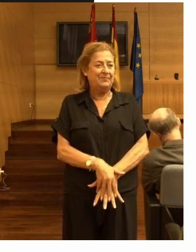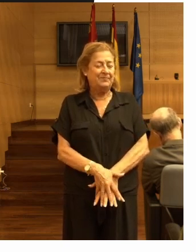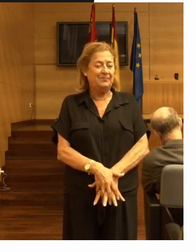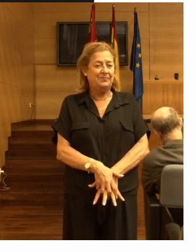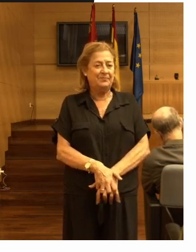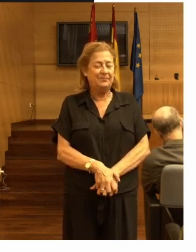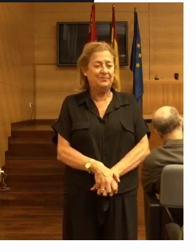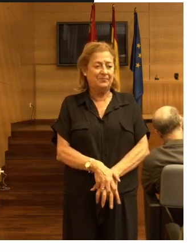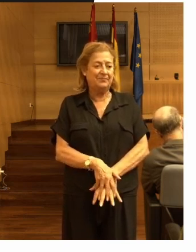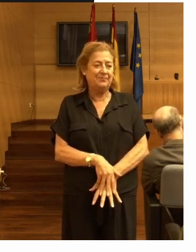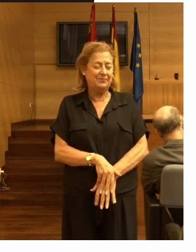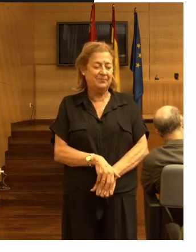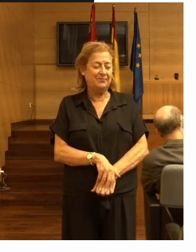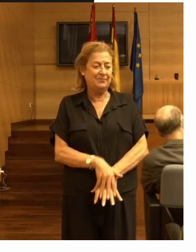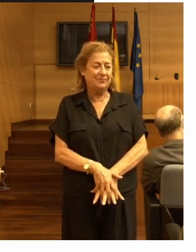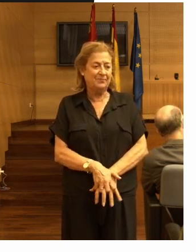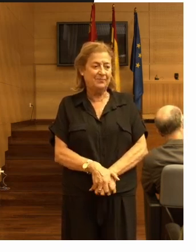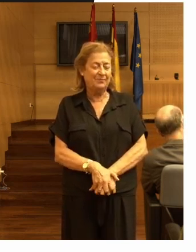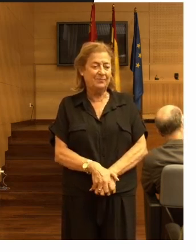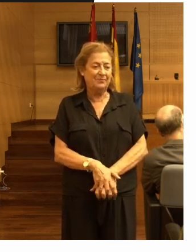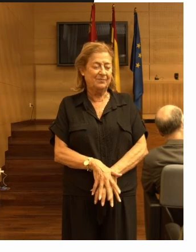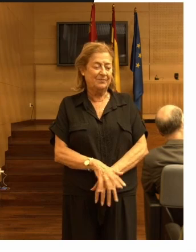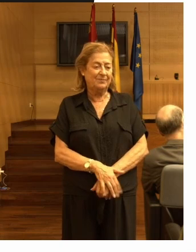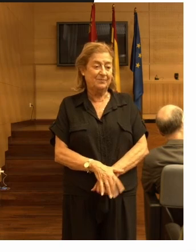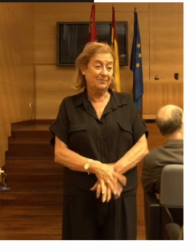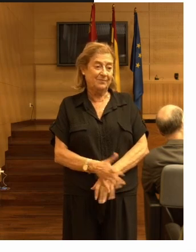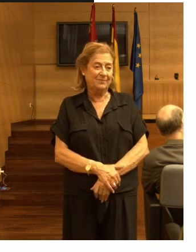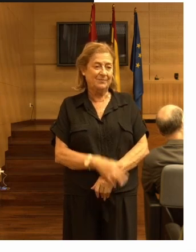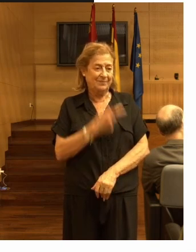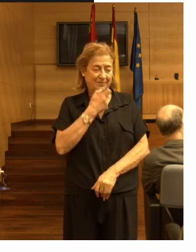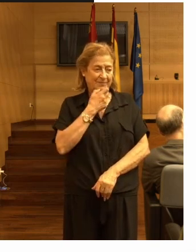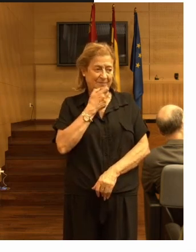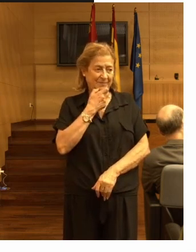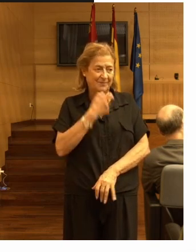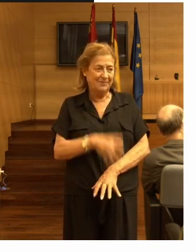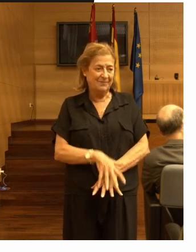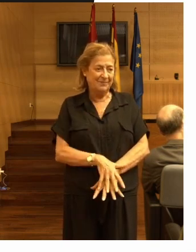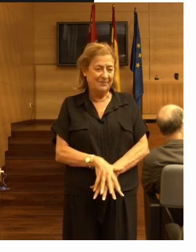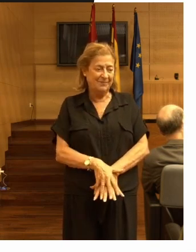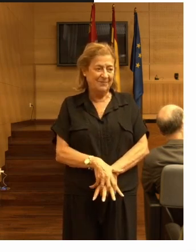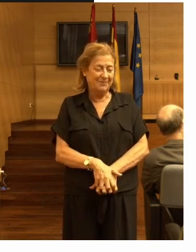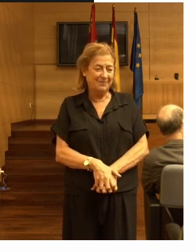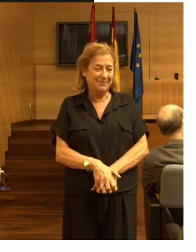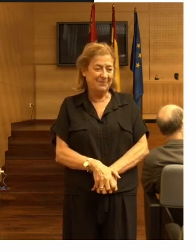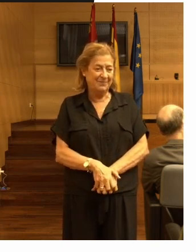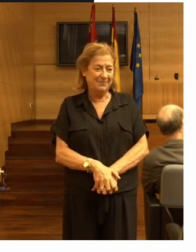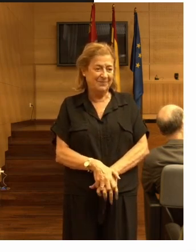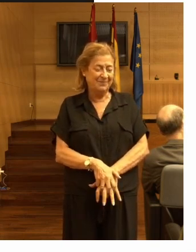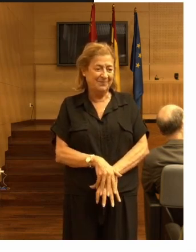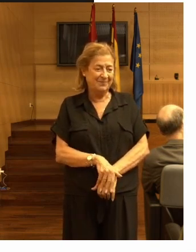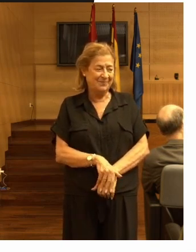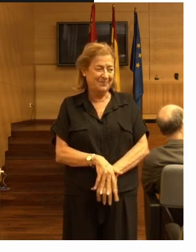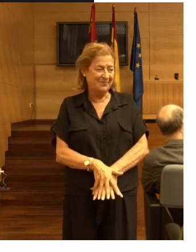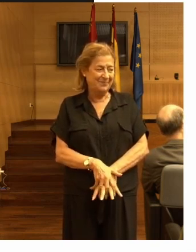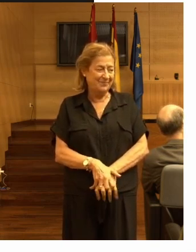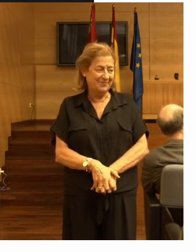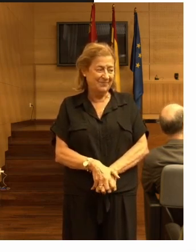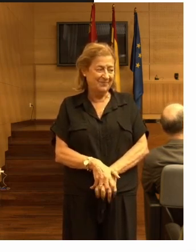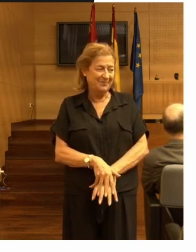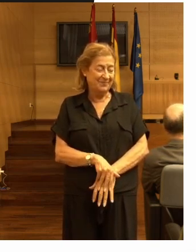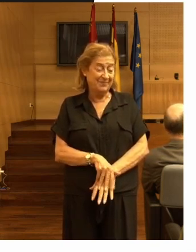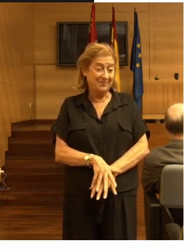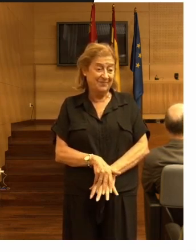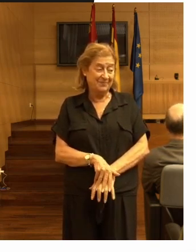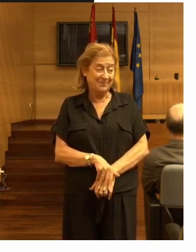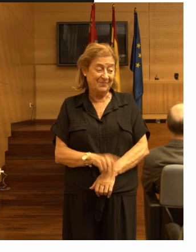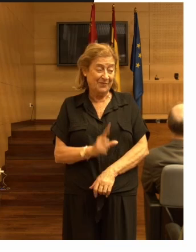y yo que de ustedes como un audience de supuesto son, vamos a decir para invertir y para lead pero si algo